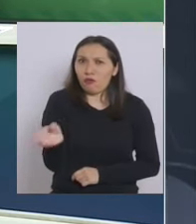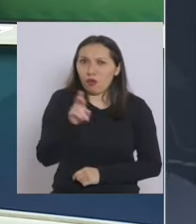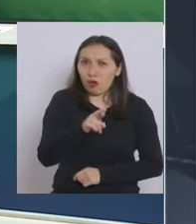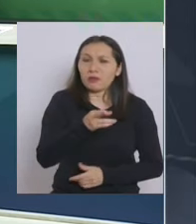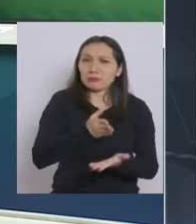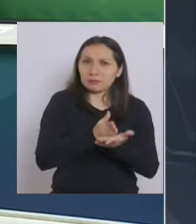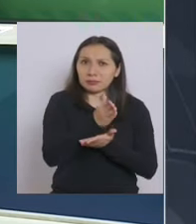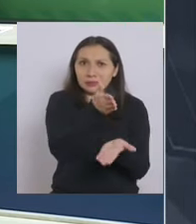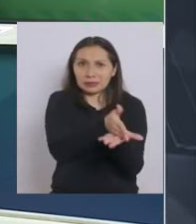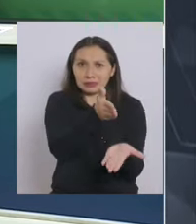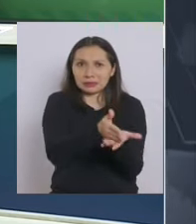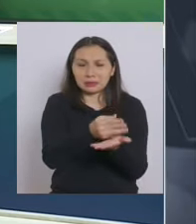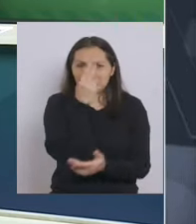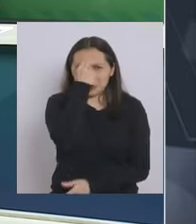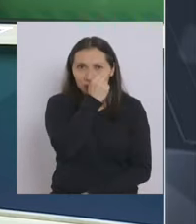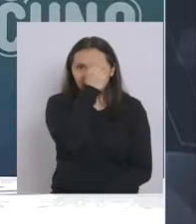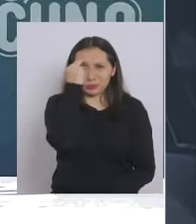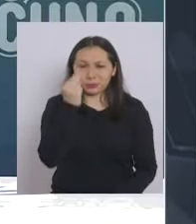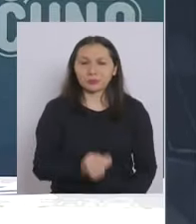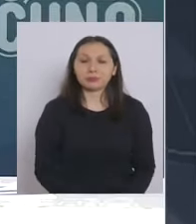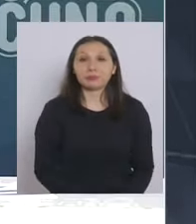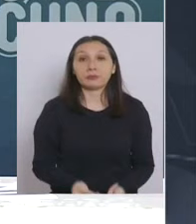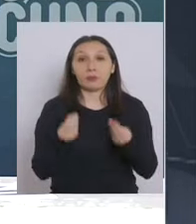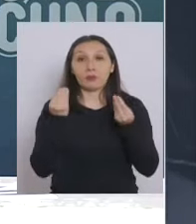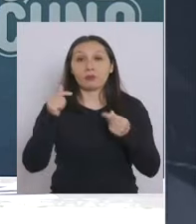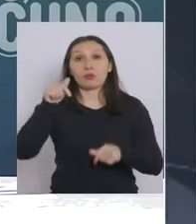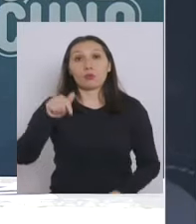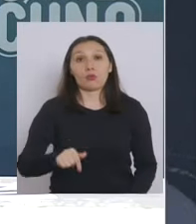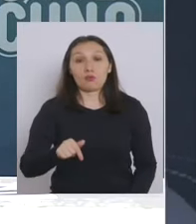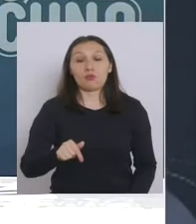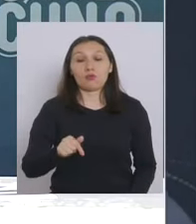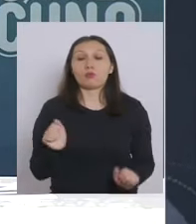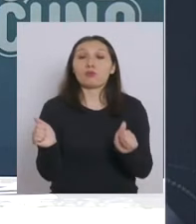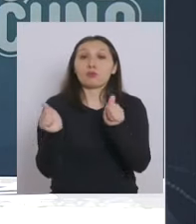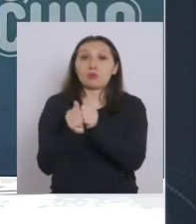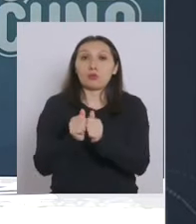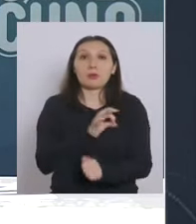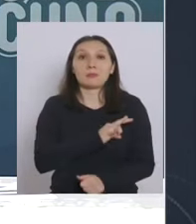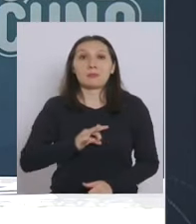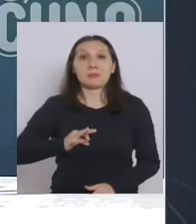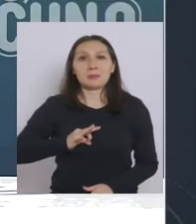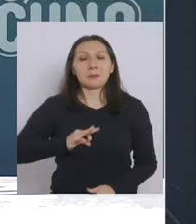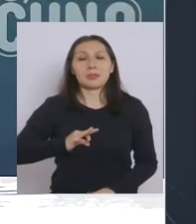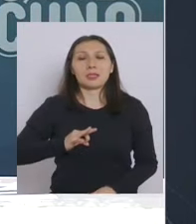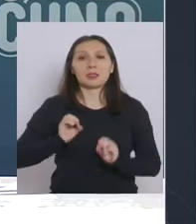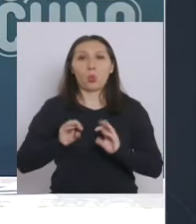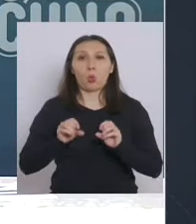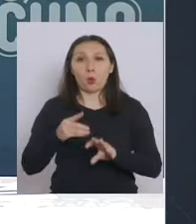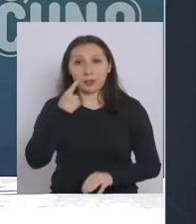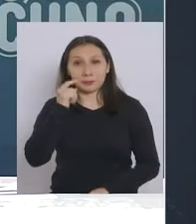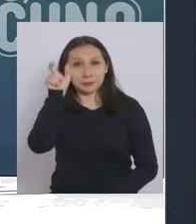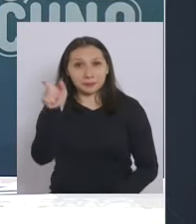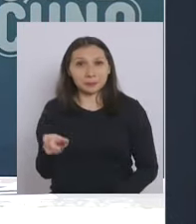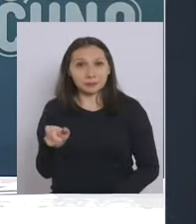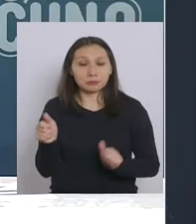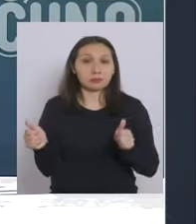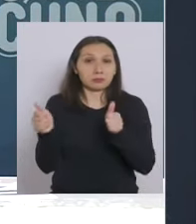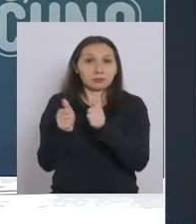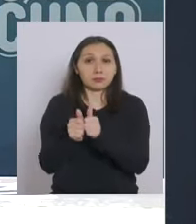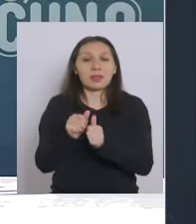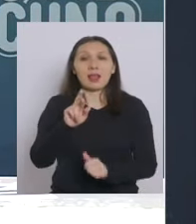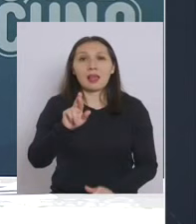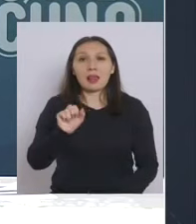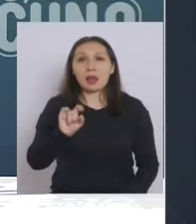clases en marzo bueno hoy día en conjunto con el ministro de educación Raúl